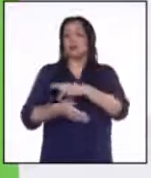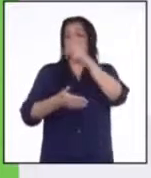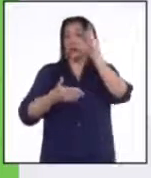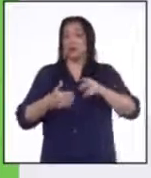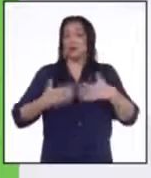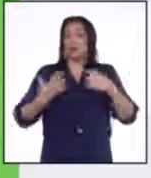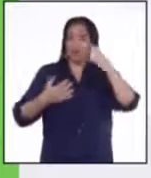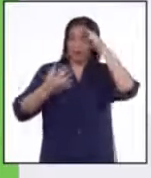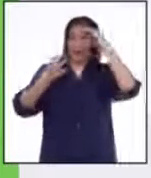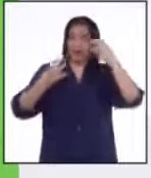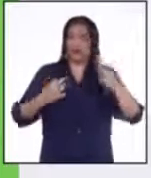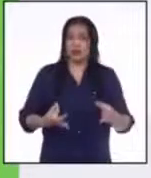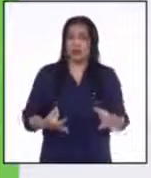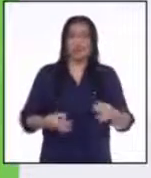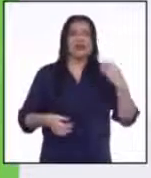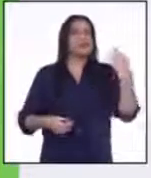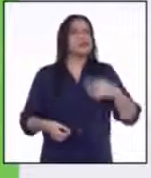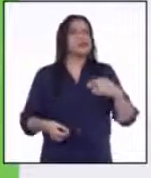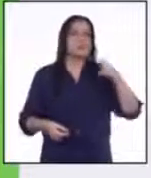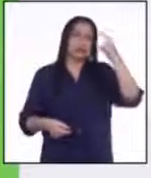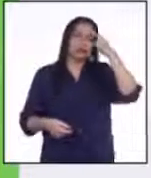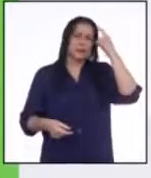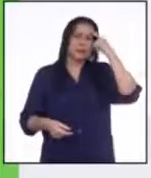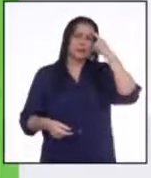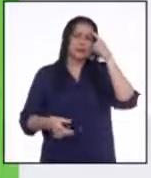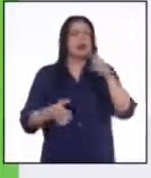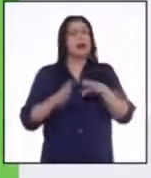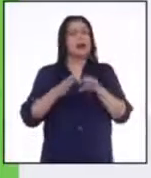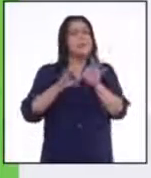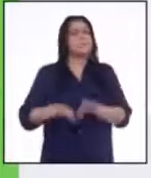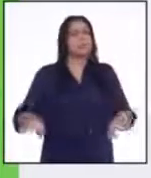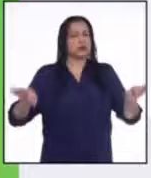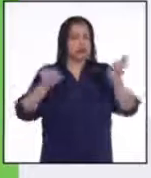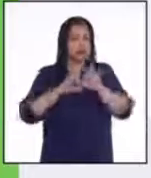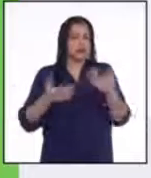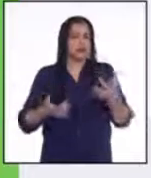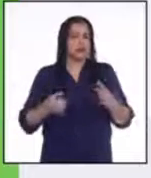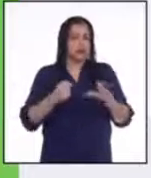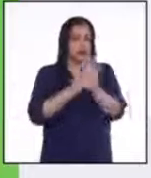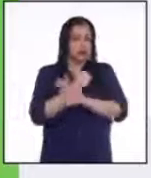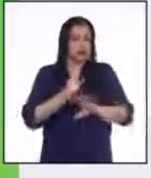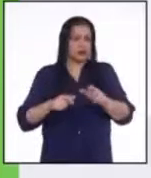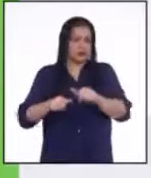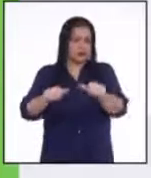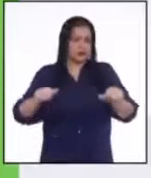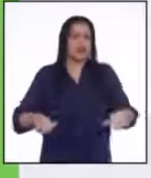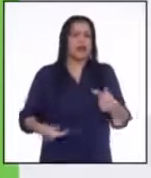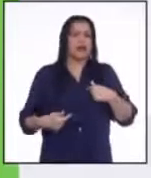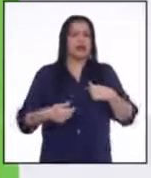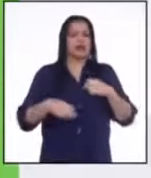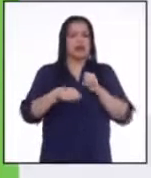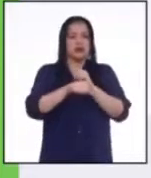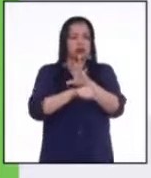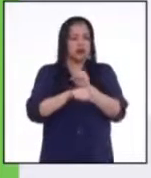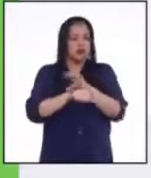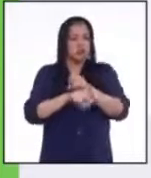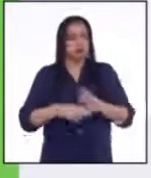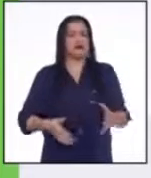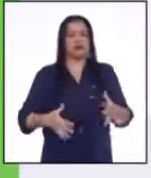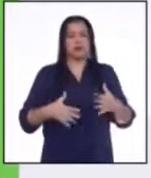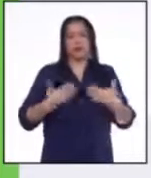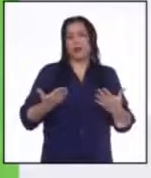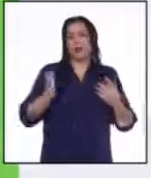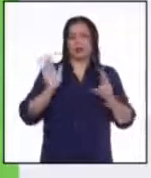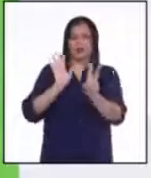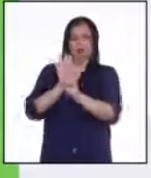decisiones, siempre estén pensando en la importancia de estas áreas. Así que yo les recomiendo de todo corazón que puedan ser